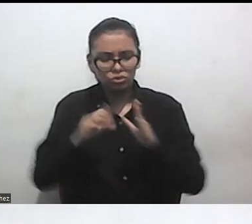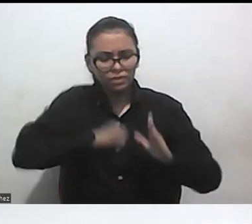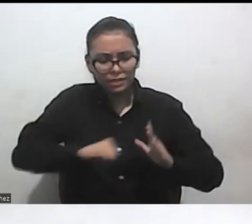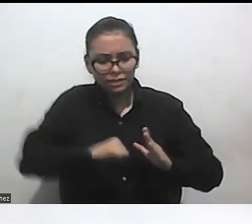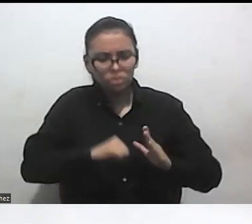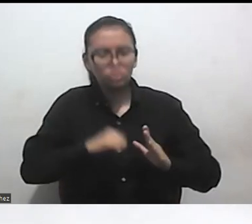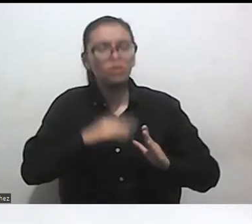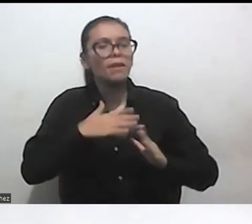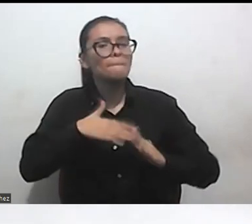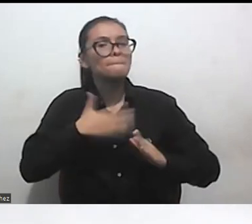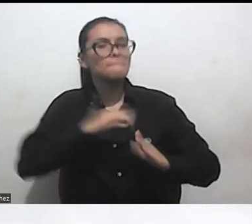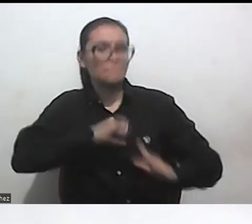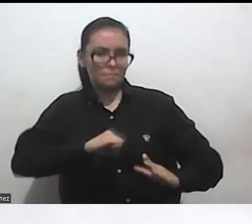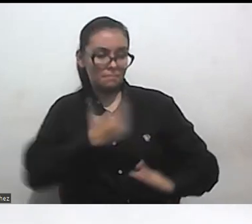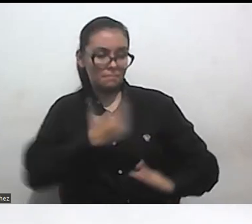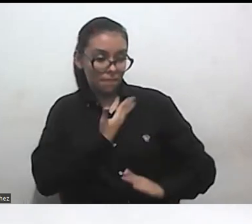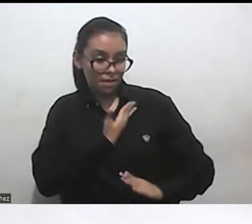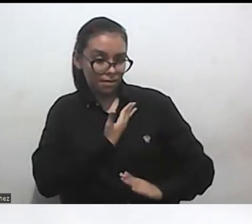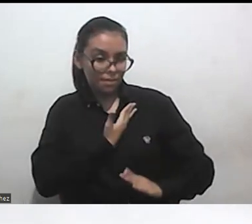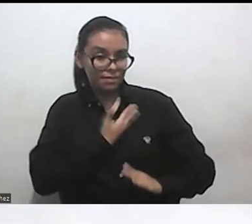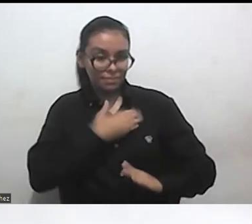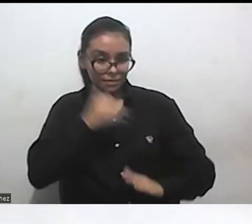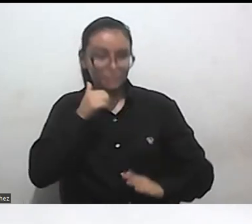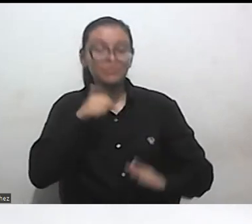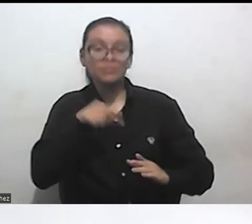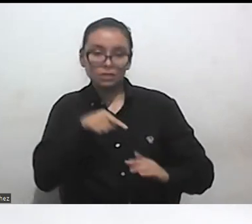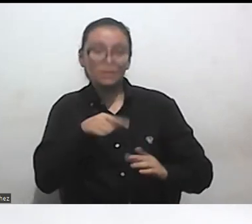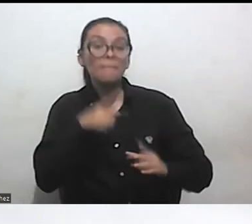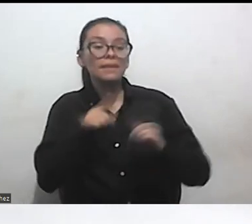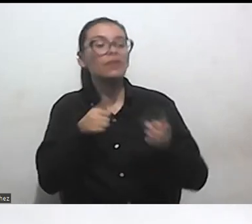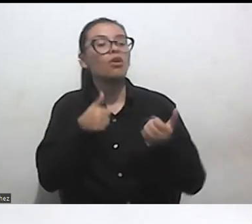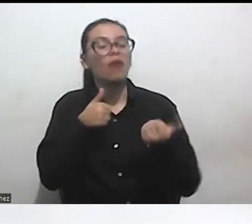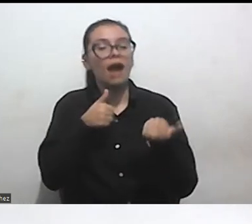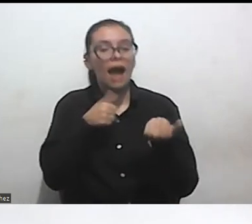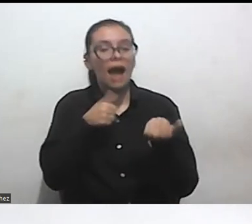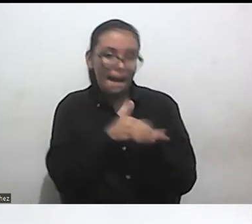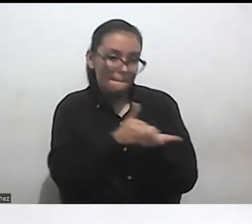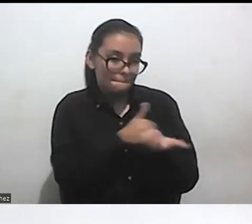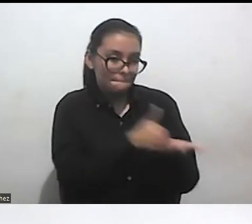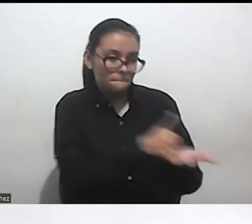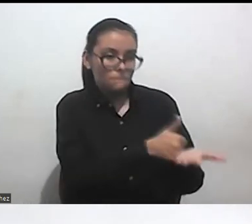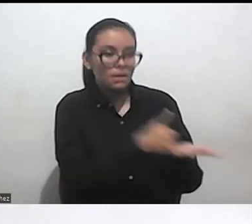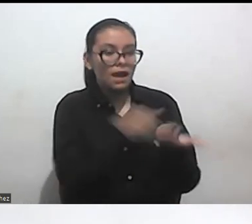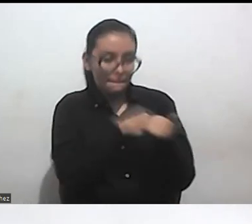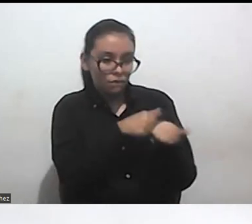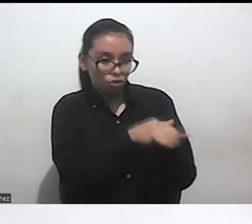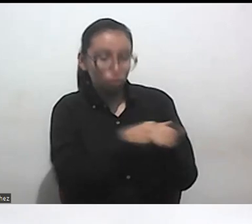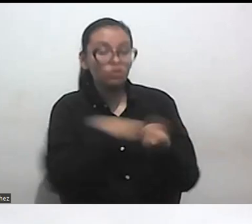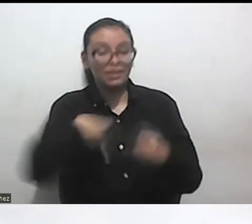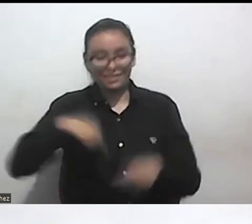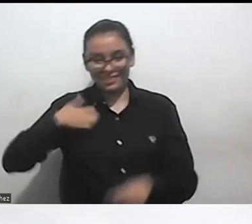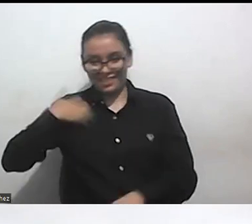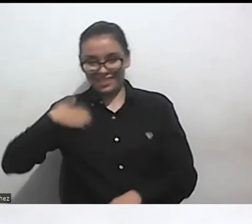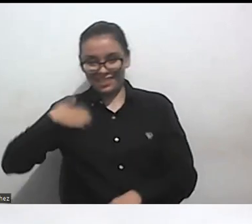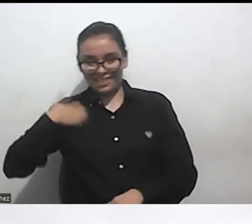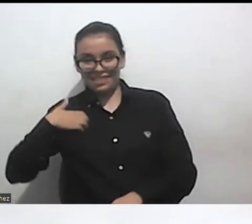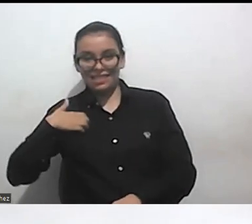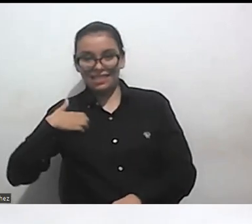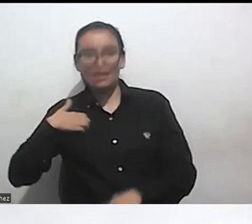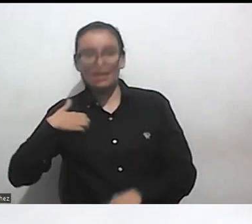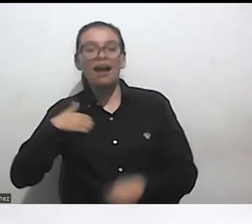a lo que si bien la Argentina está desarrollado en capital en Buenos Aires en las provincias no